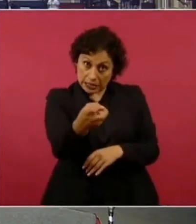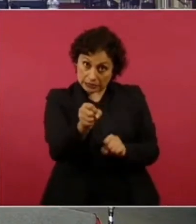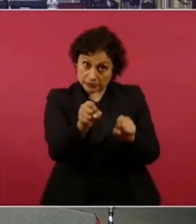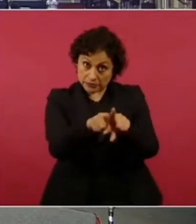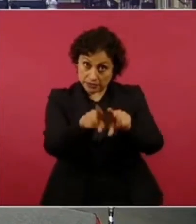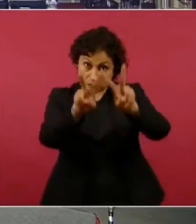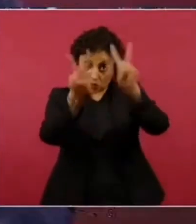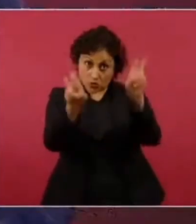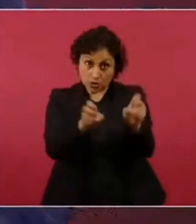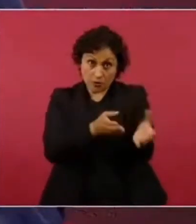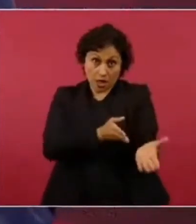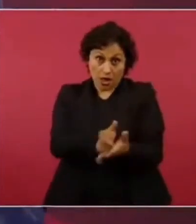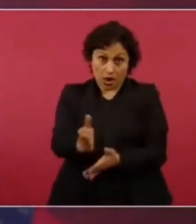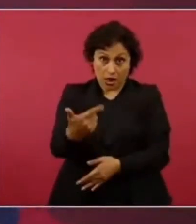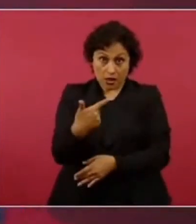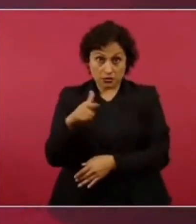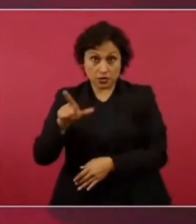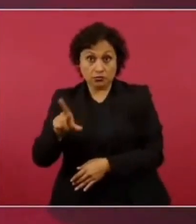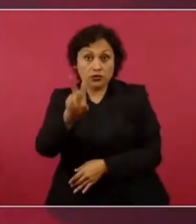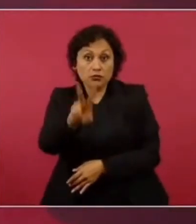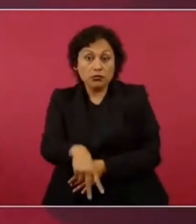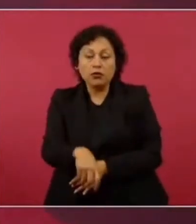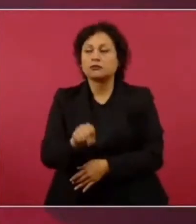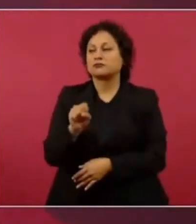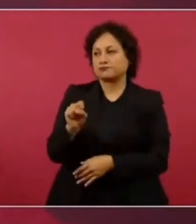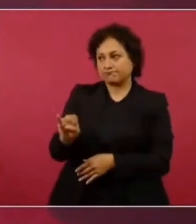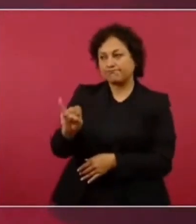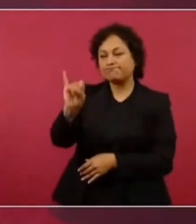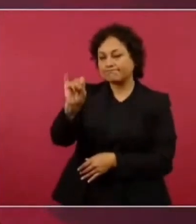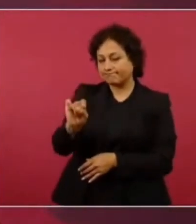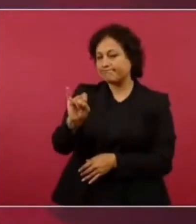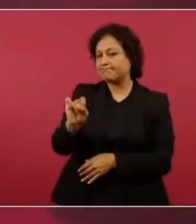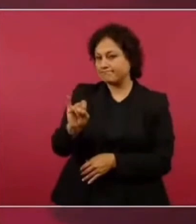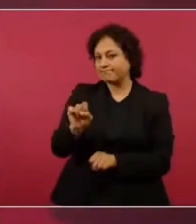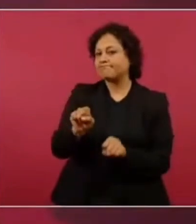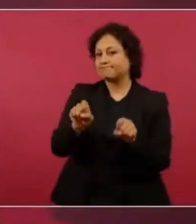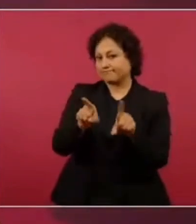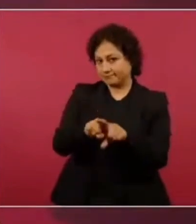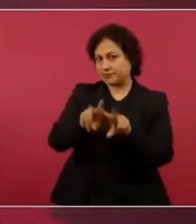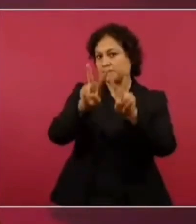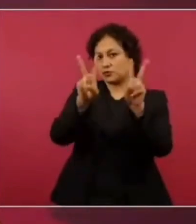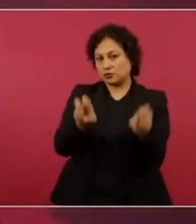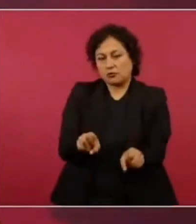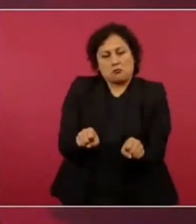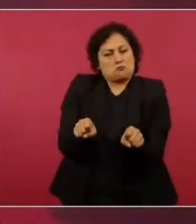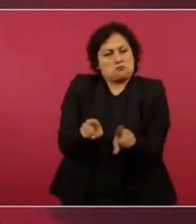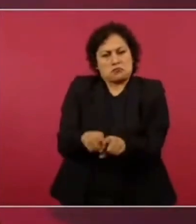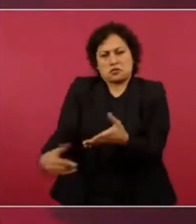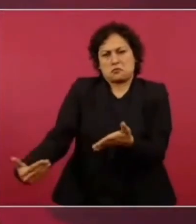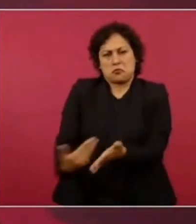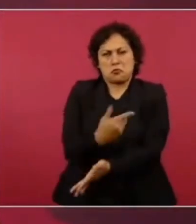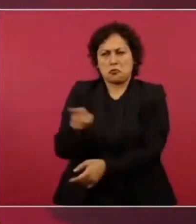sí ahí tuvo que ver García Luna y tuvieron que ver medios de comunicación